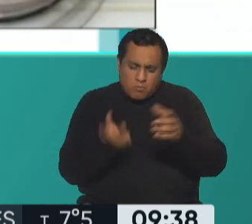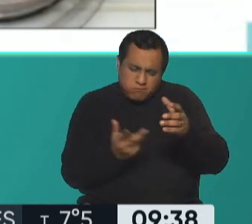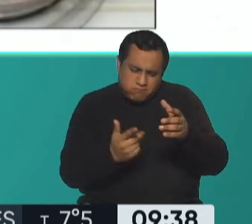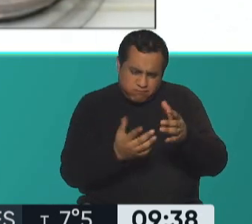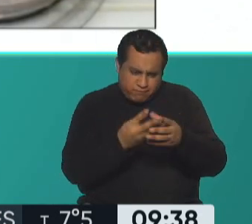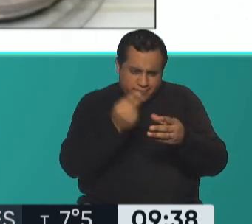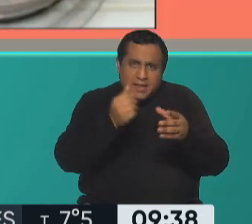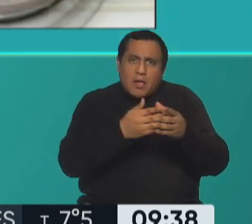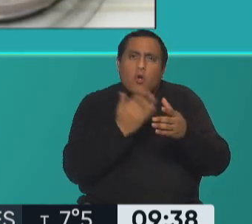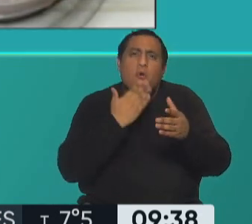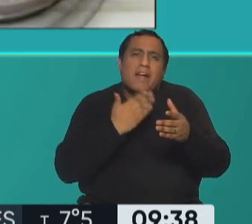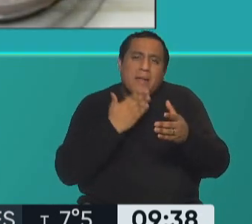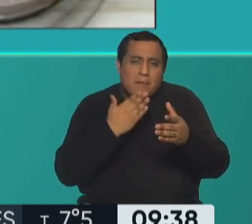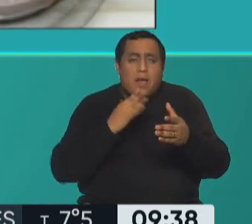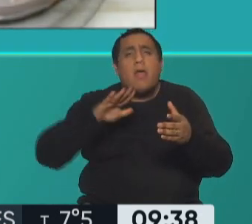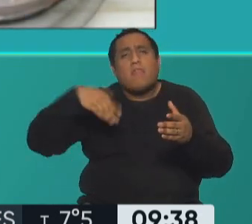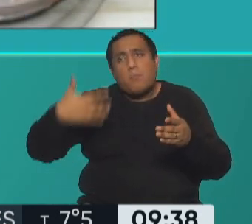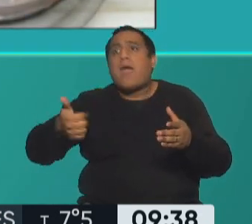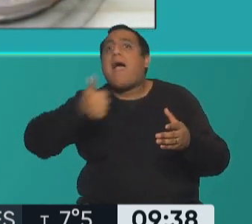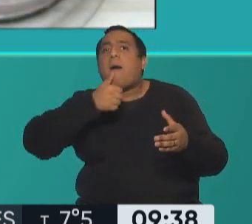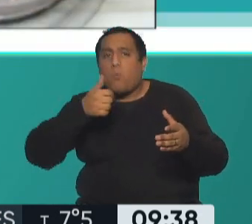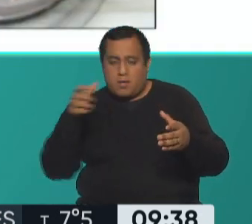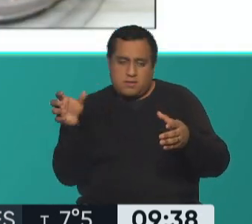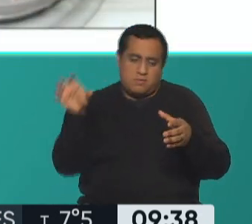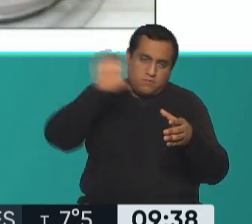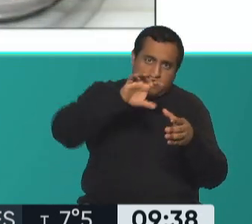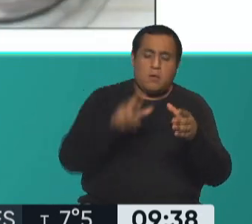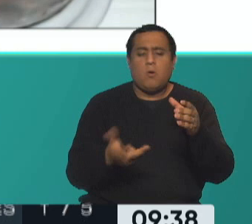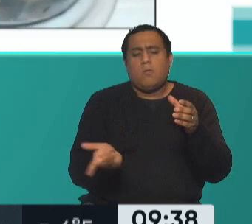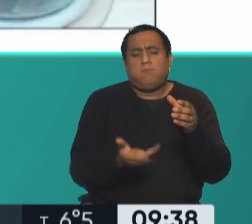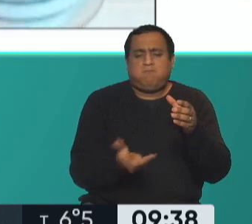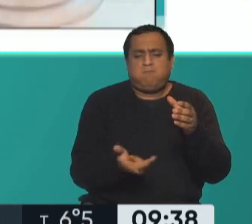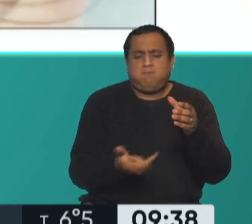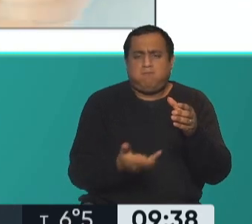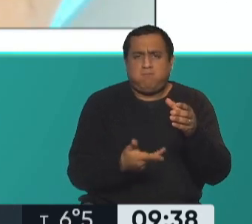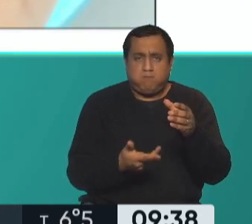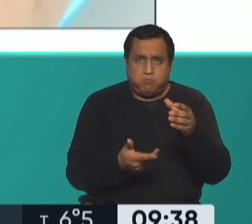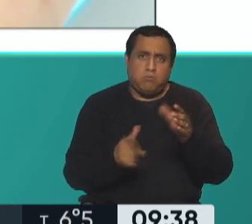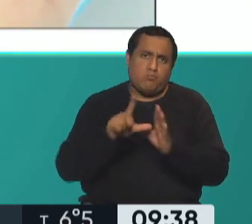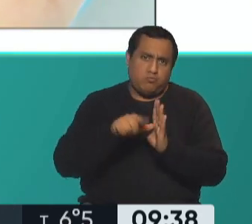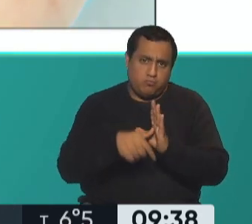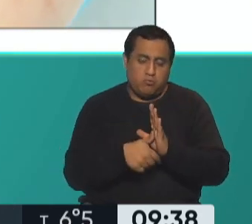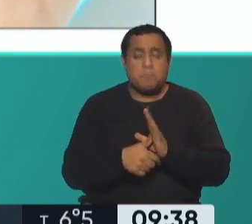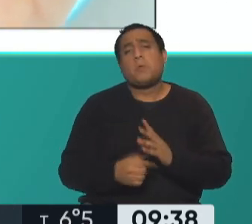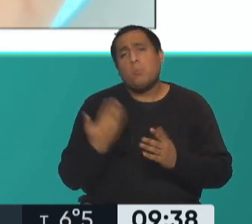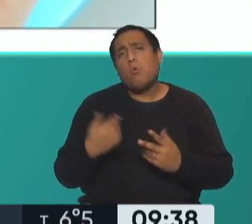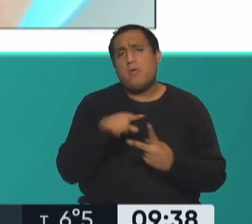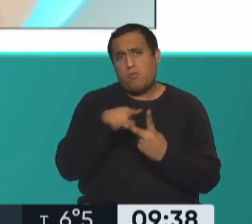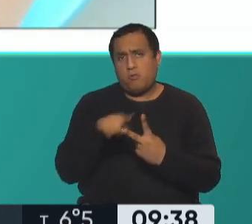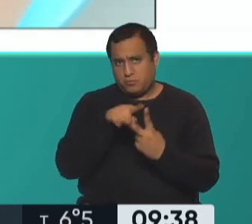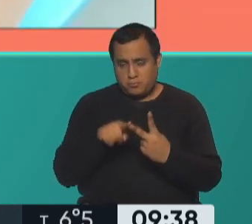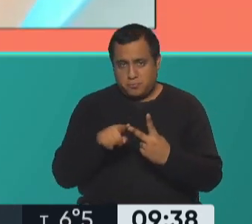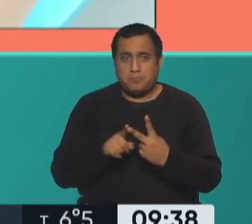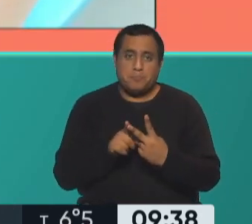luego vamos a agregar el resto del agua, y vamos a licuar bastante. Acá tenés dos opciones, o podés usar la